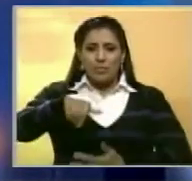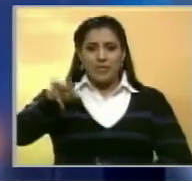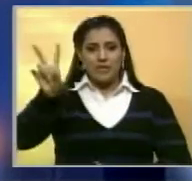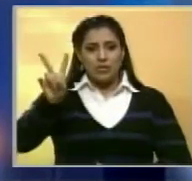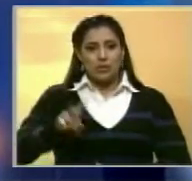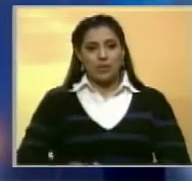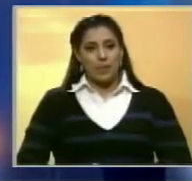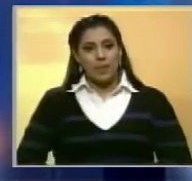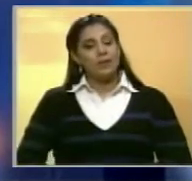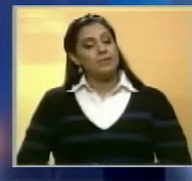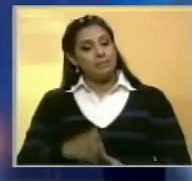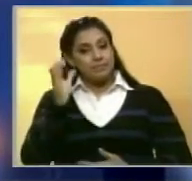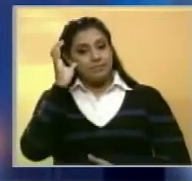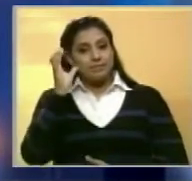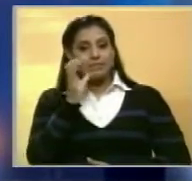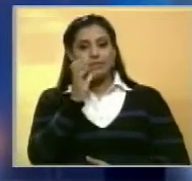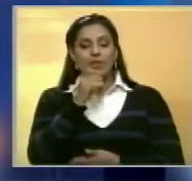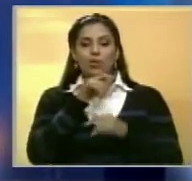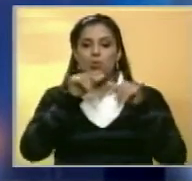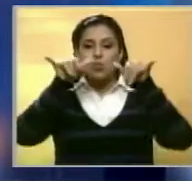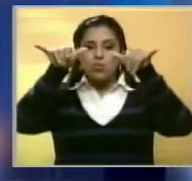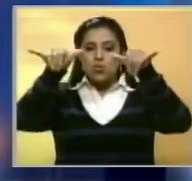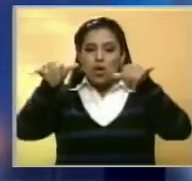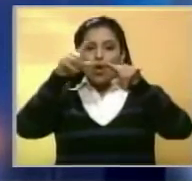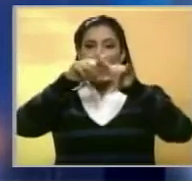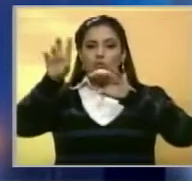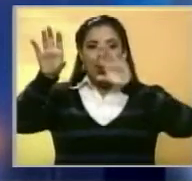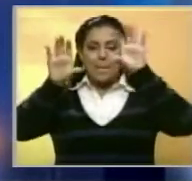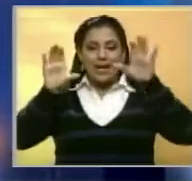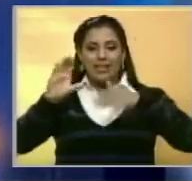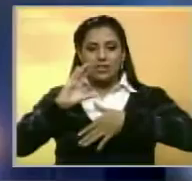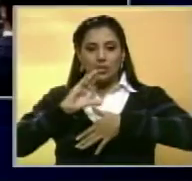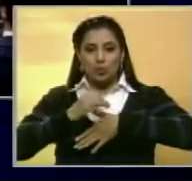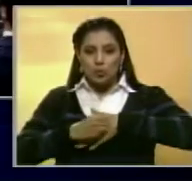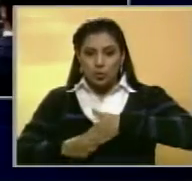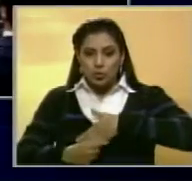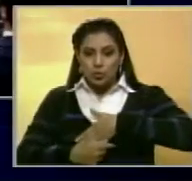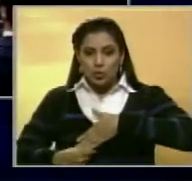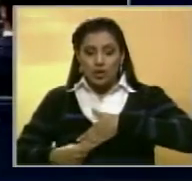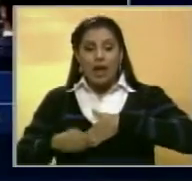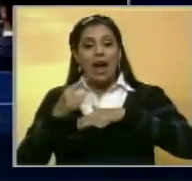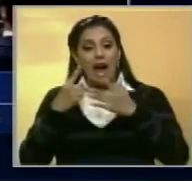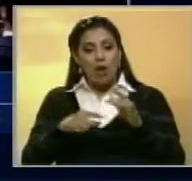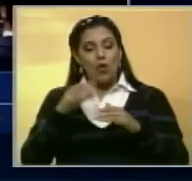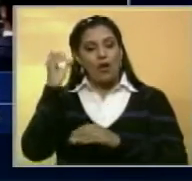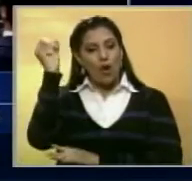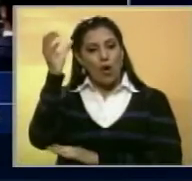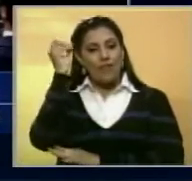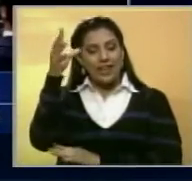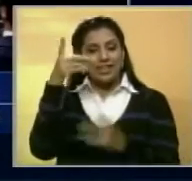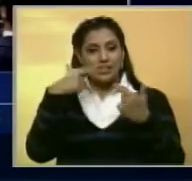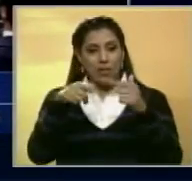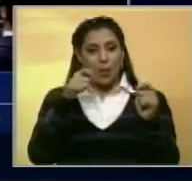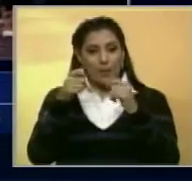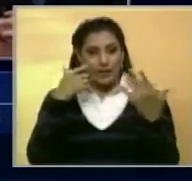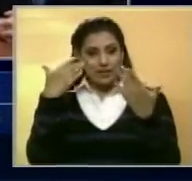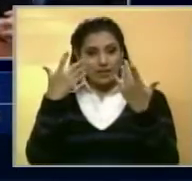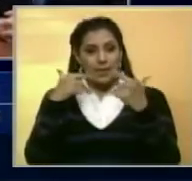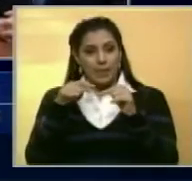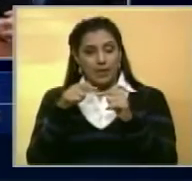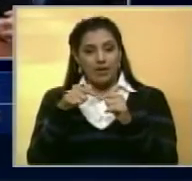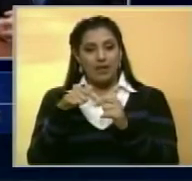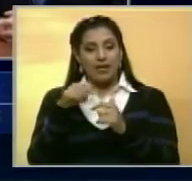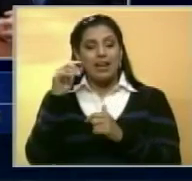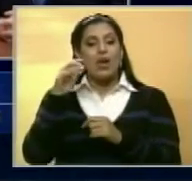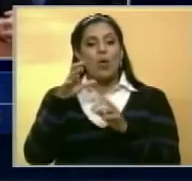venezolana. Capriles realiza una gira por varios países suramericanos. Durante una conferencia de prensa desde el Palacio Itamaraty,